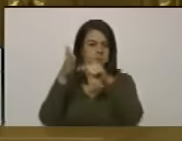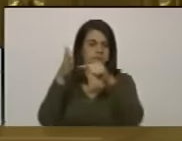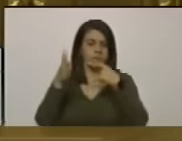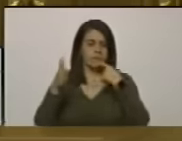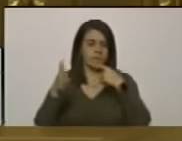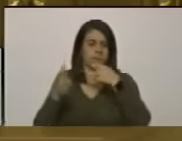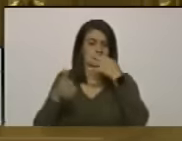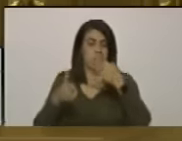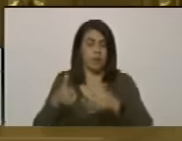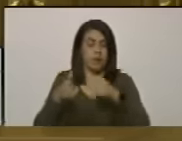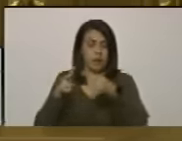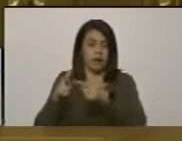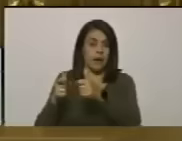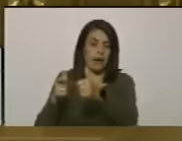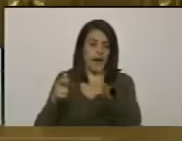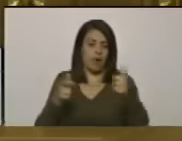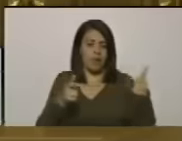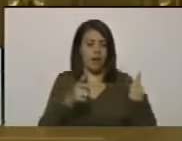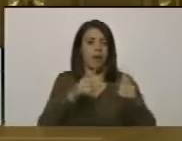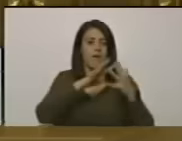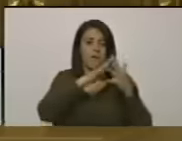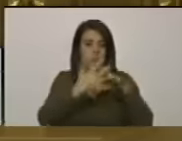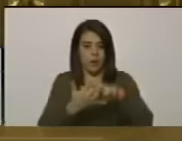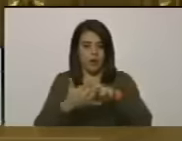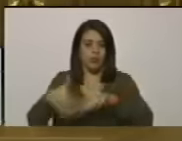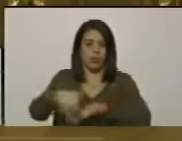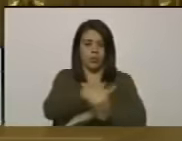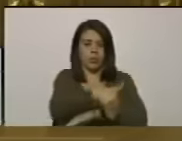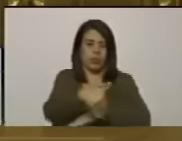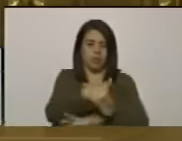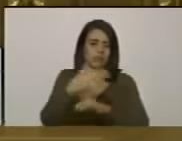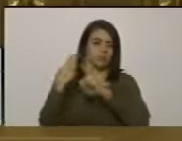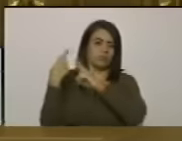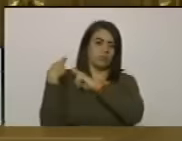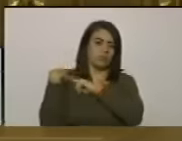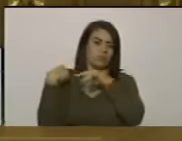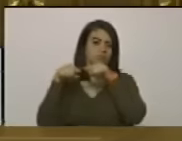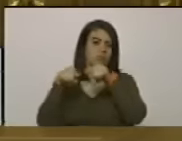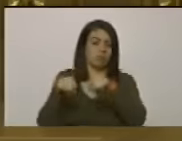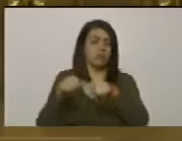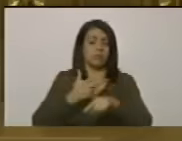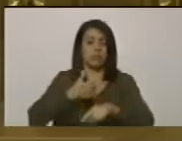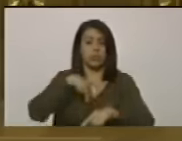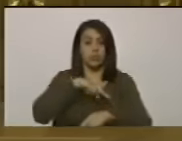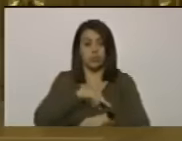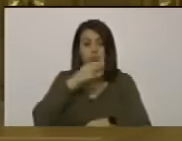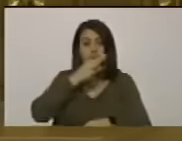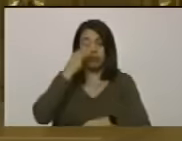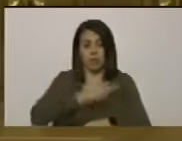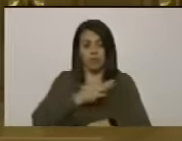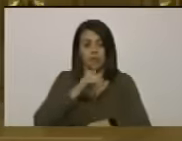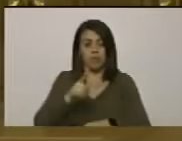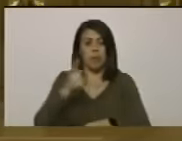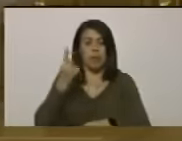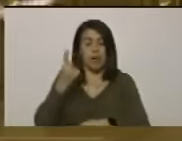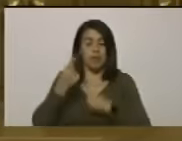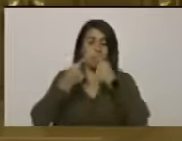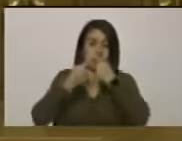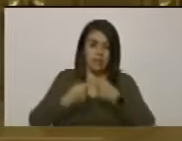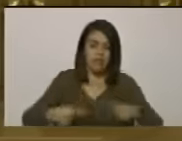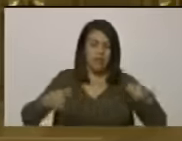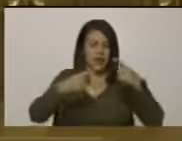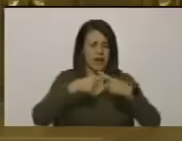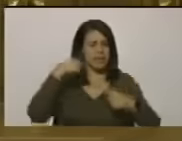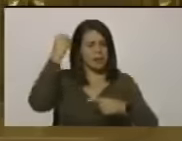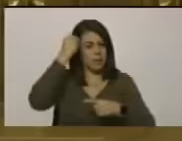realmente en cada barrio en cada calle vamos a representar. Nosotros estamos convencidos que pese a nuestras diferencias